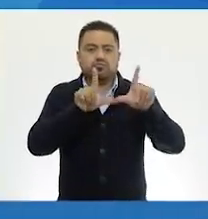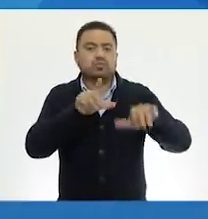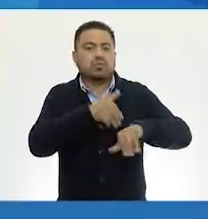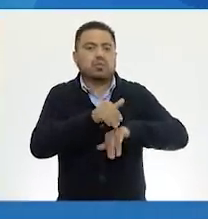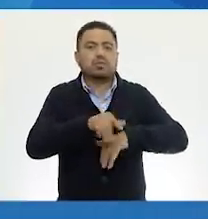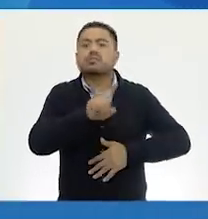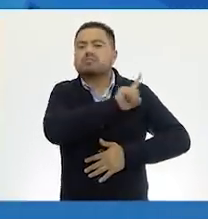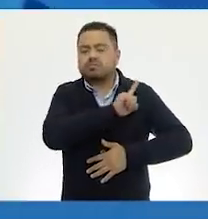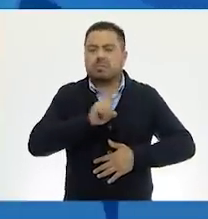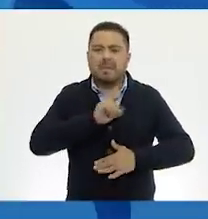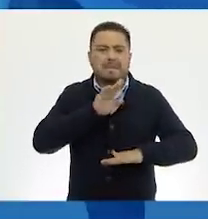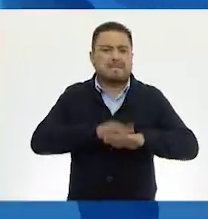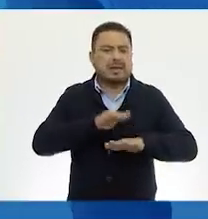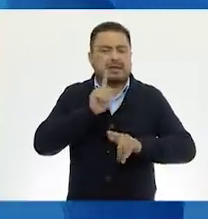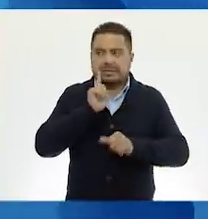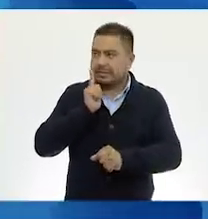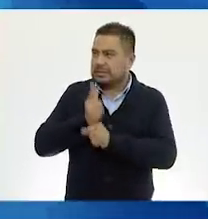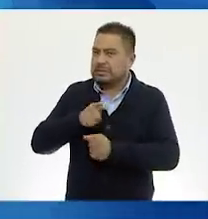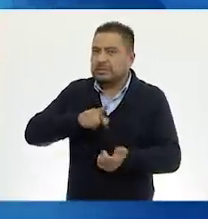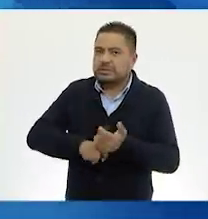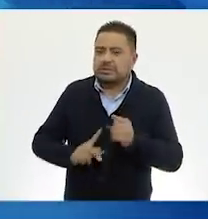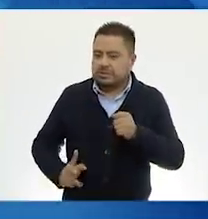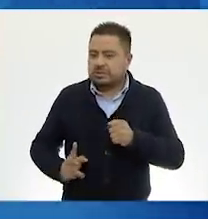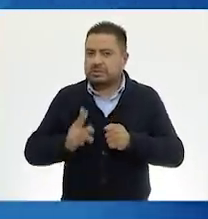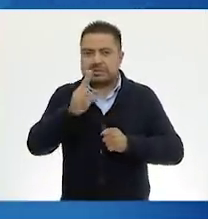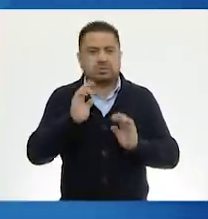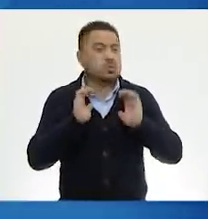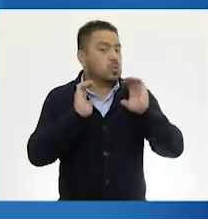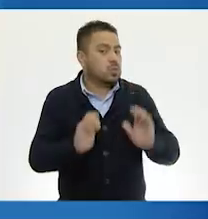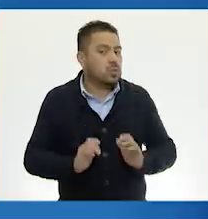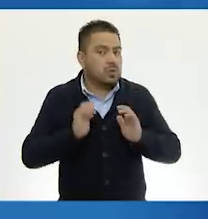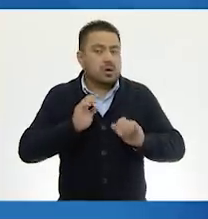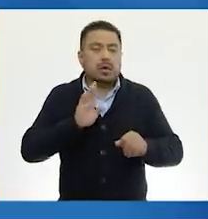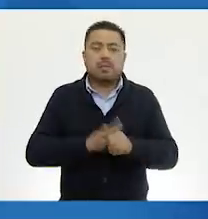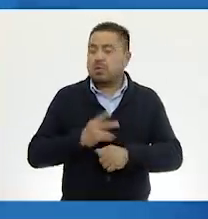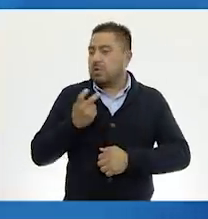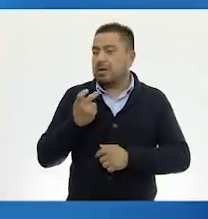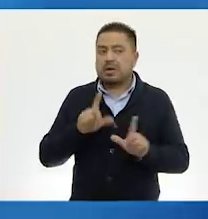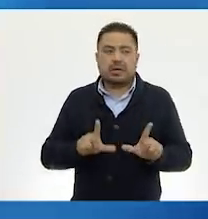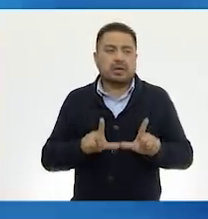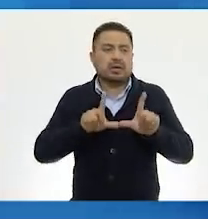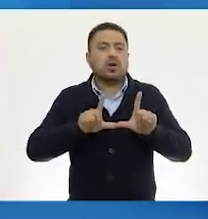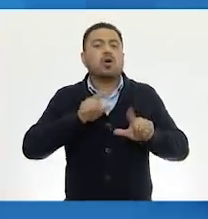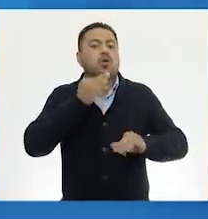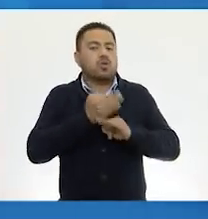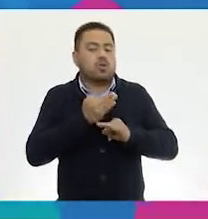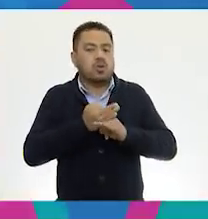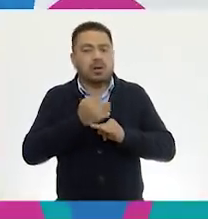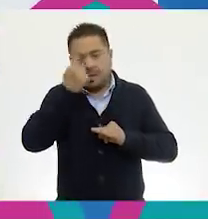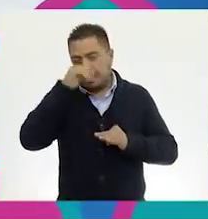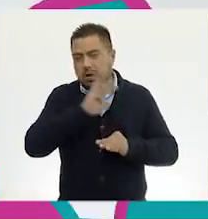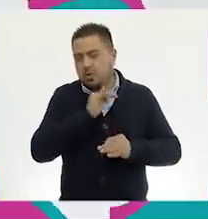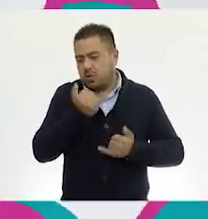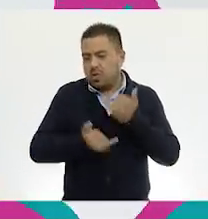Hay que tenerlas muy, muy en cuenta, recortarlas con mucho cuidado porque estas son las tarjetitas que vamos a ocupar para nuestro juego. Ah,